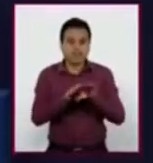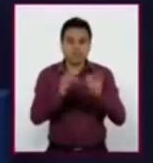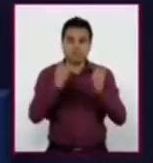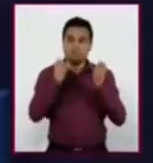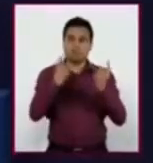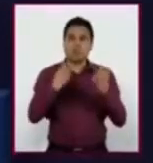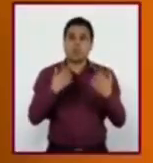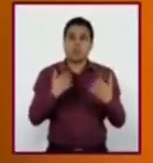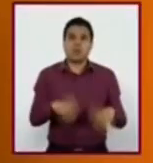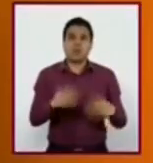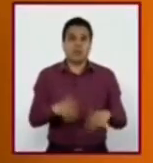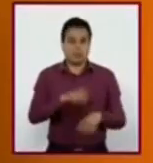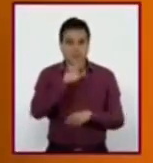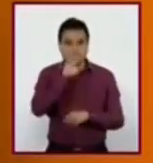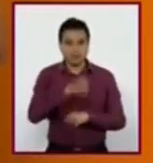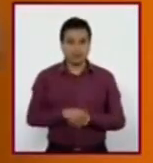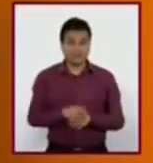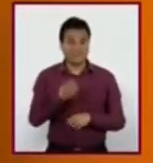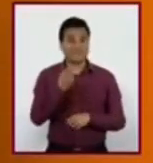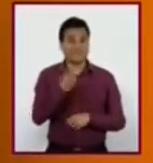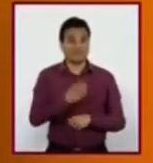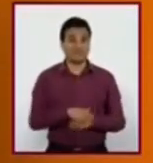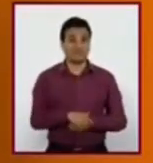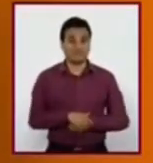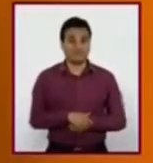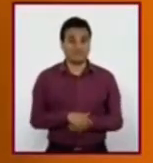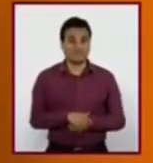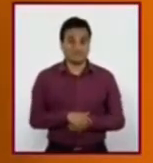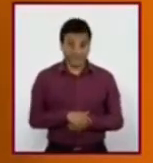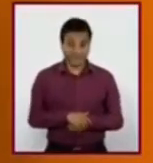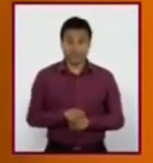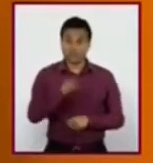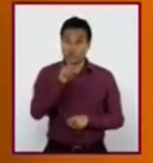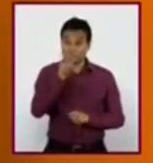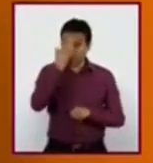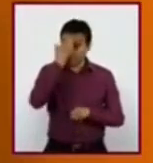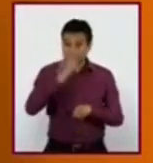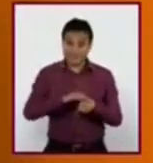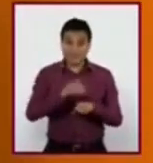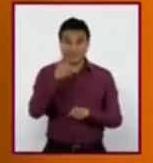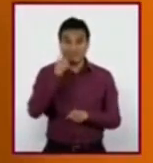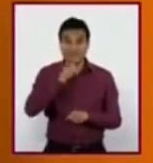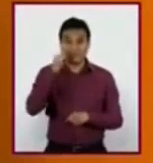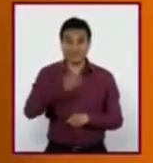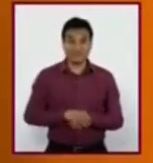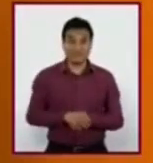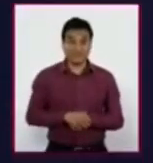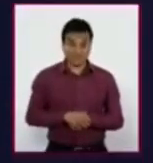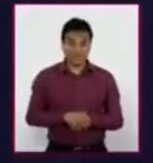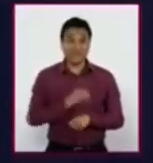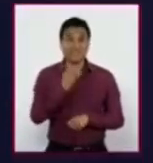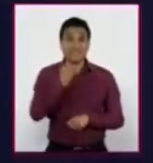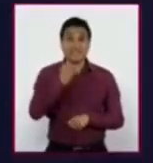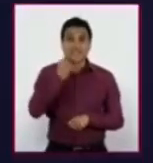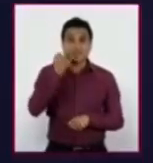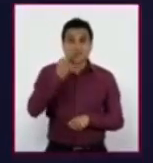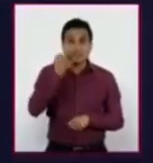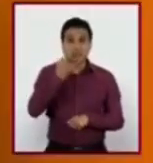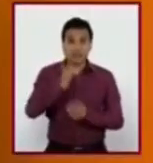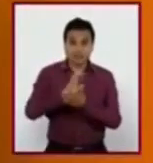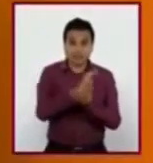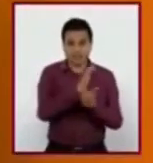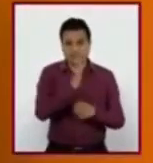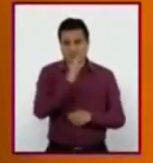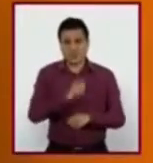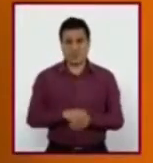por algún logro. Exacto. Lo que hay que tener presente es que la lengua no discrimina, al contrario, se